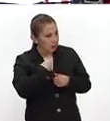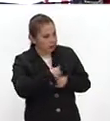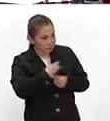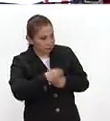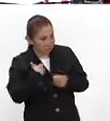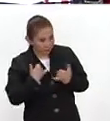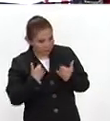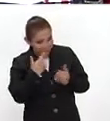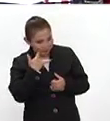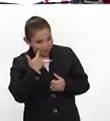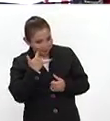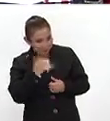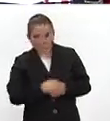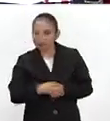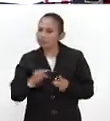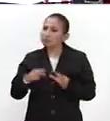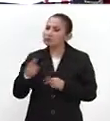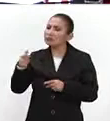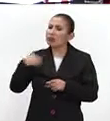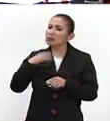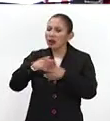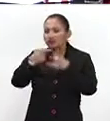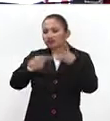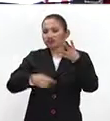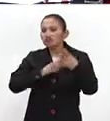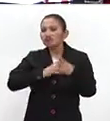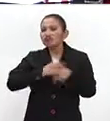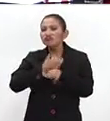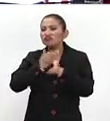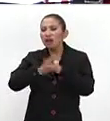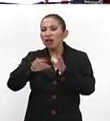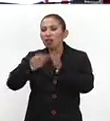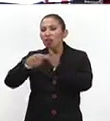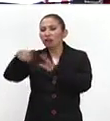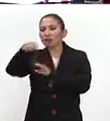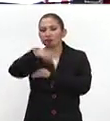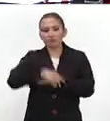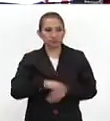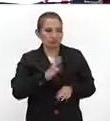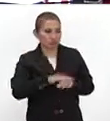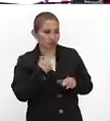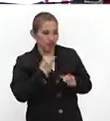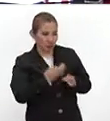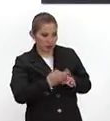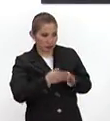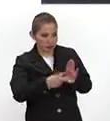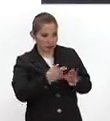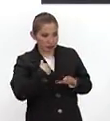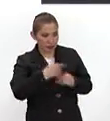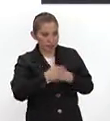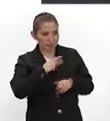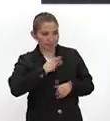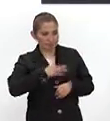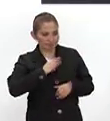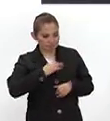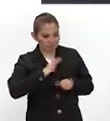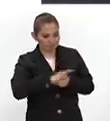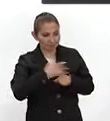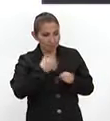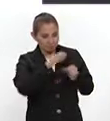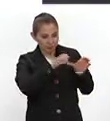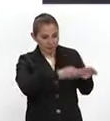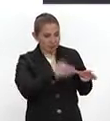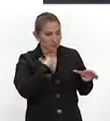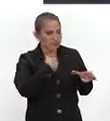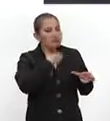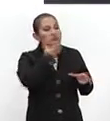invitación chicos, que amables. Al contrario, ¿cuáles son las principales infecciones que ahorita se viven? Mira, las principales infecciones respiratorias se dividen